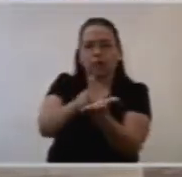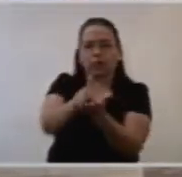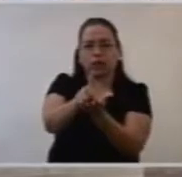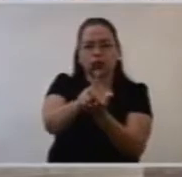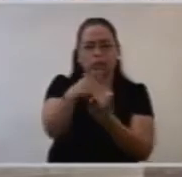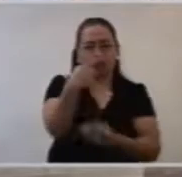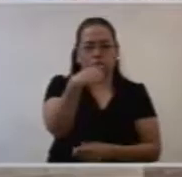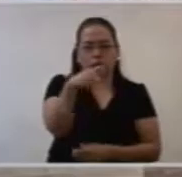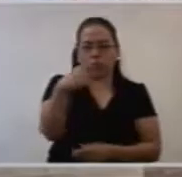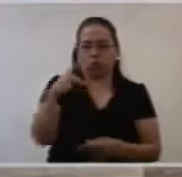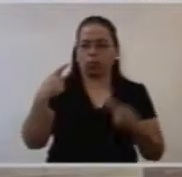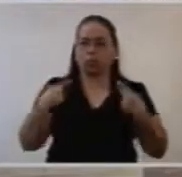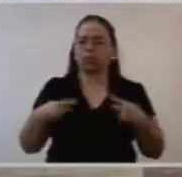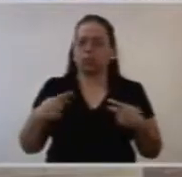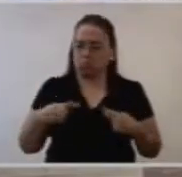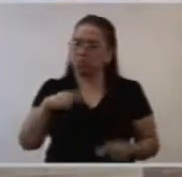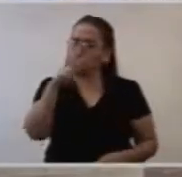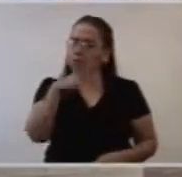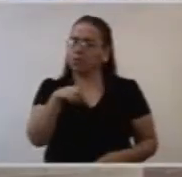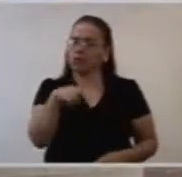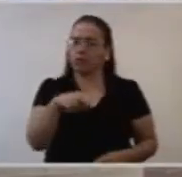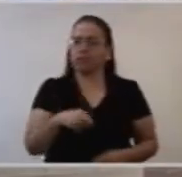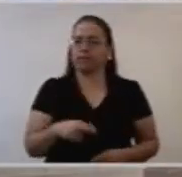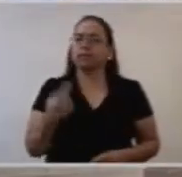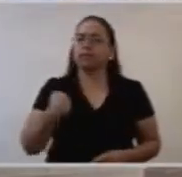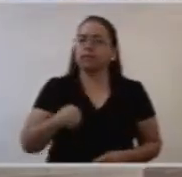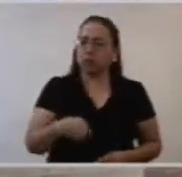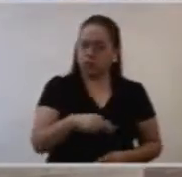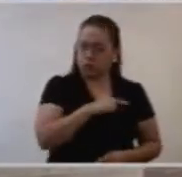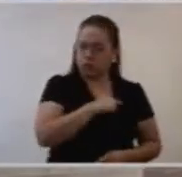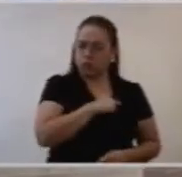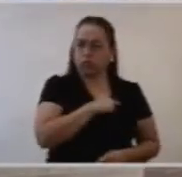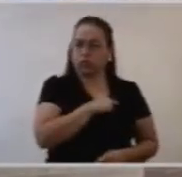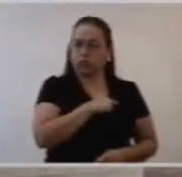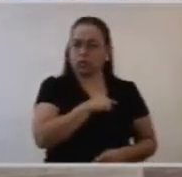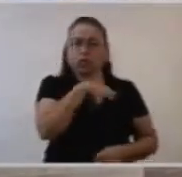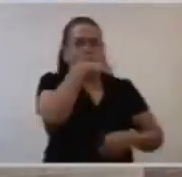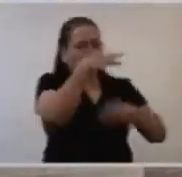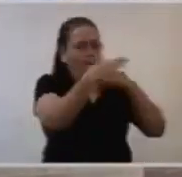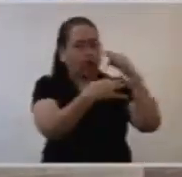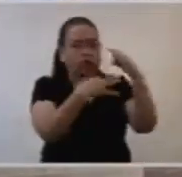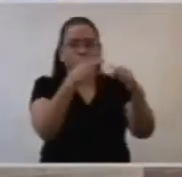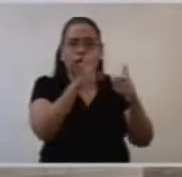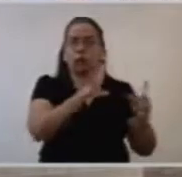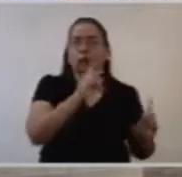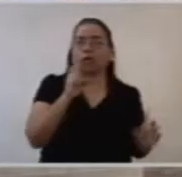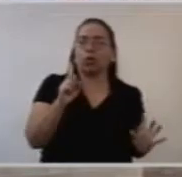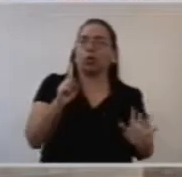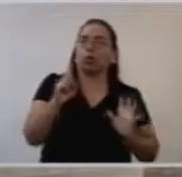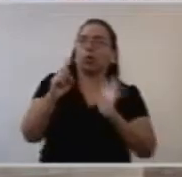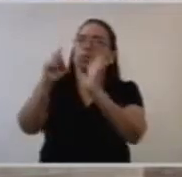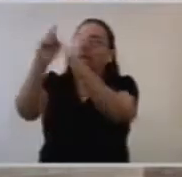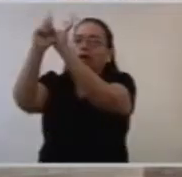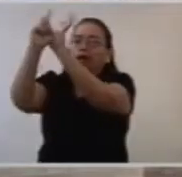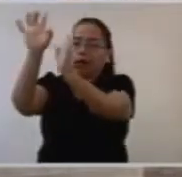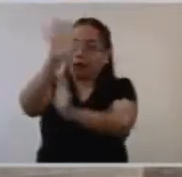¿Es cierto? Nosotros predicamos el cielo, hablamos de Jesús y su